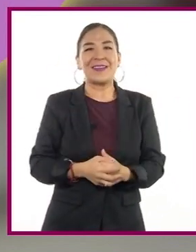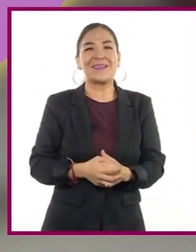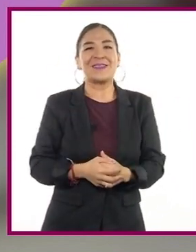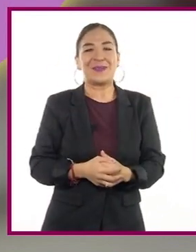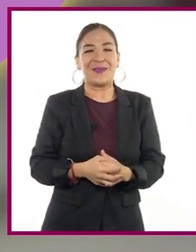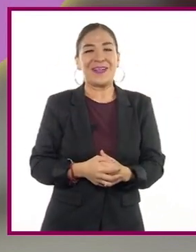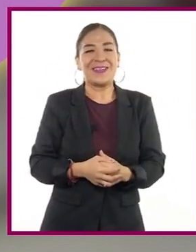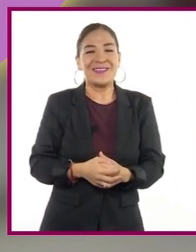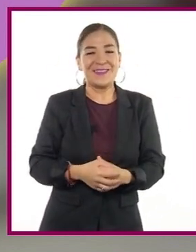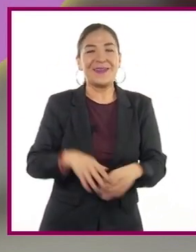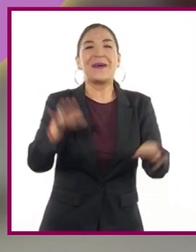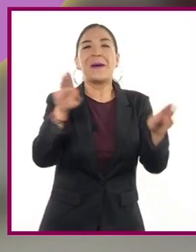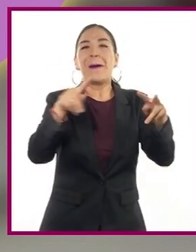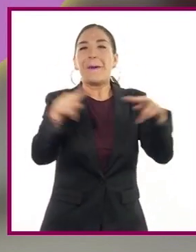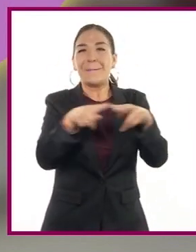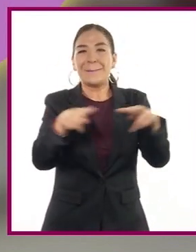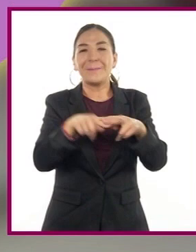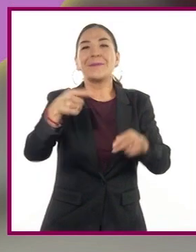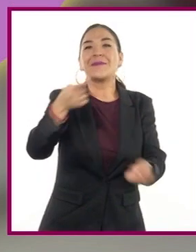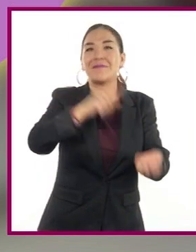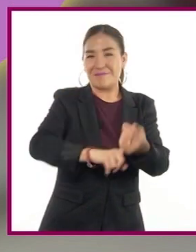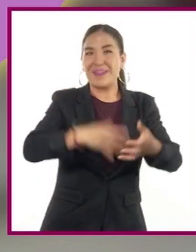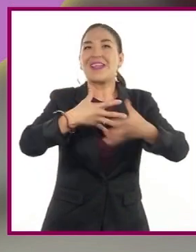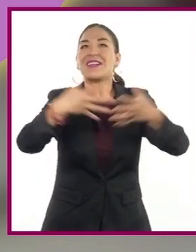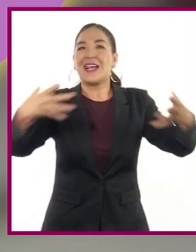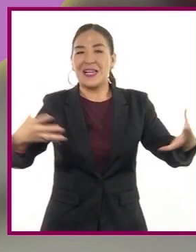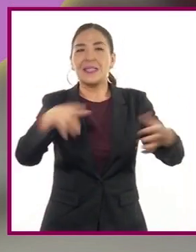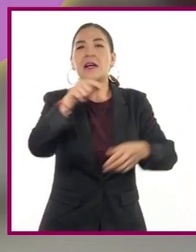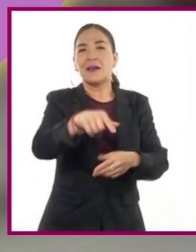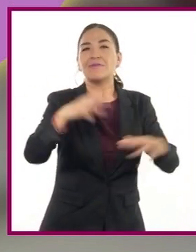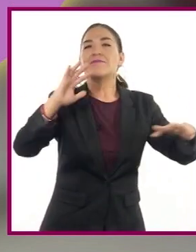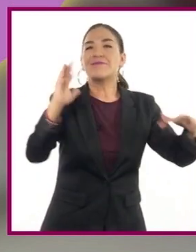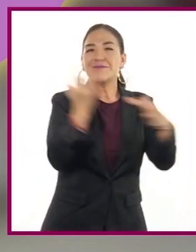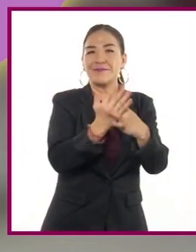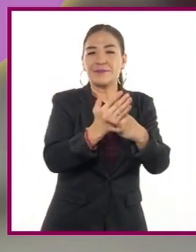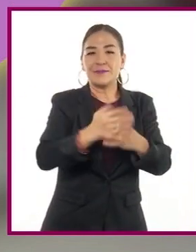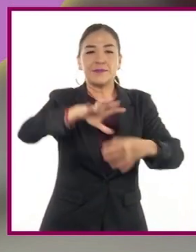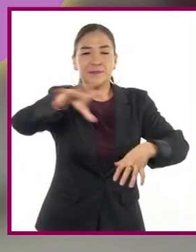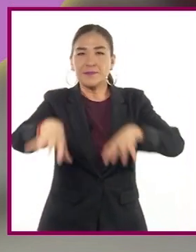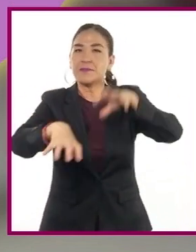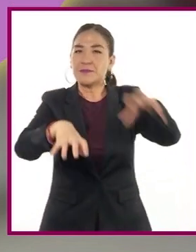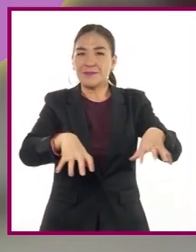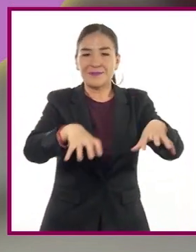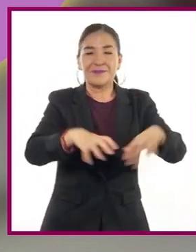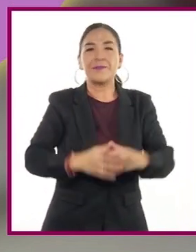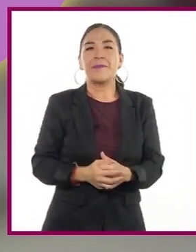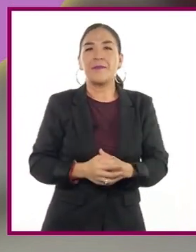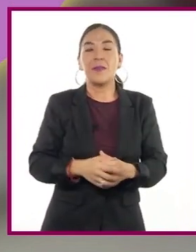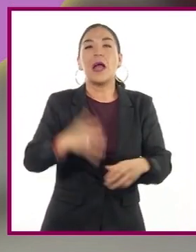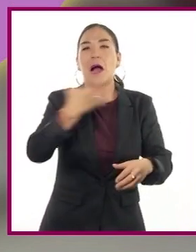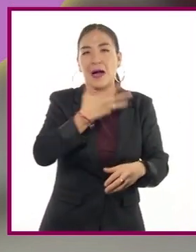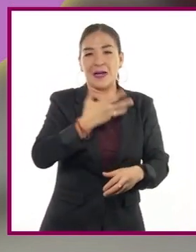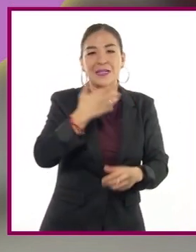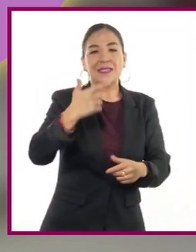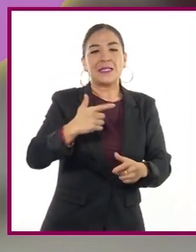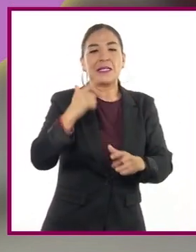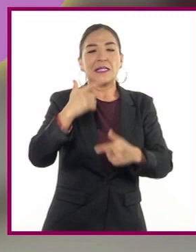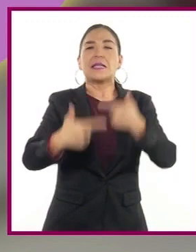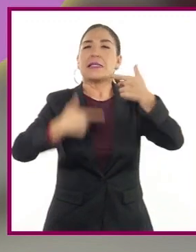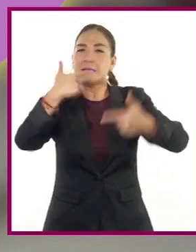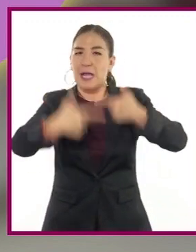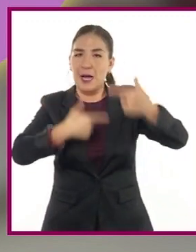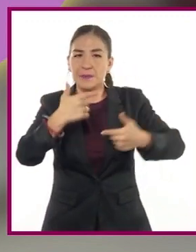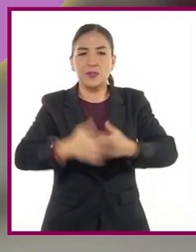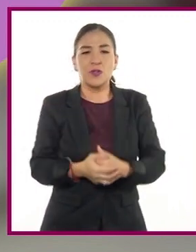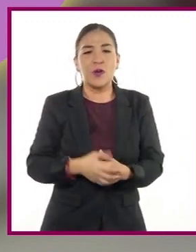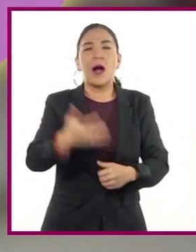El parque es muy grande. Se divide en varias secciones. Cuenta con un gimnasio, varias canchas de